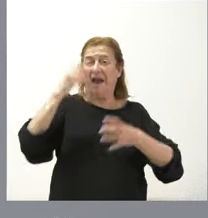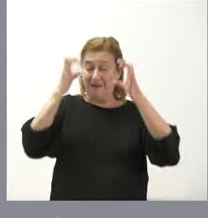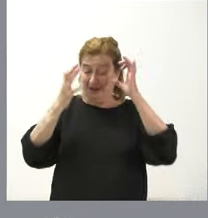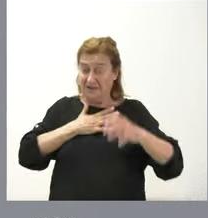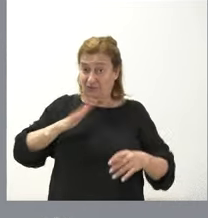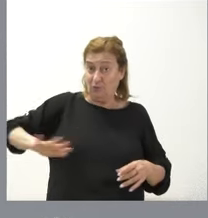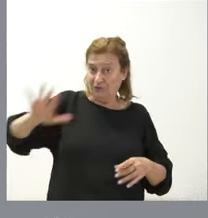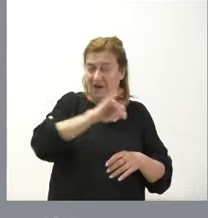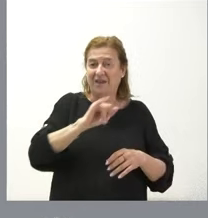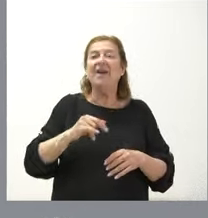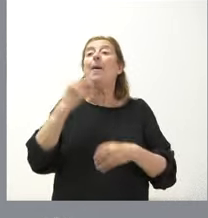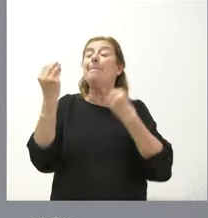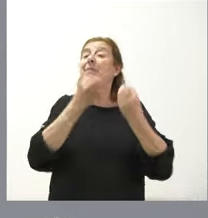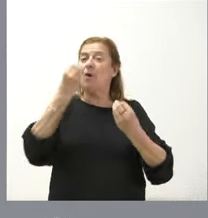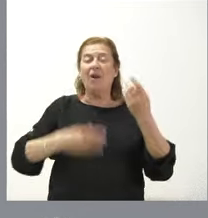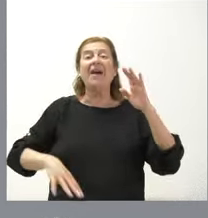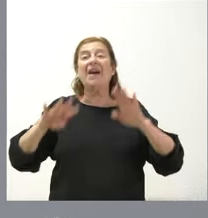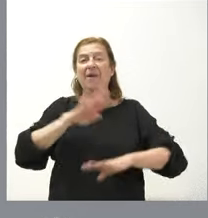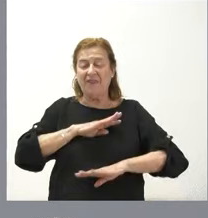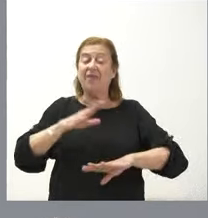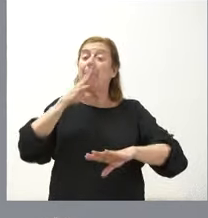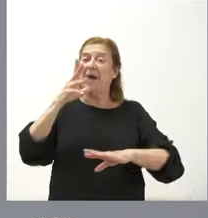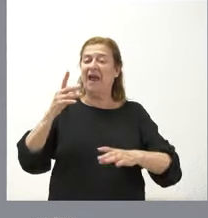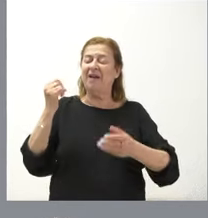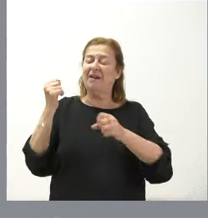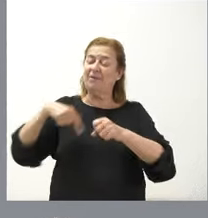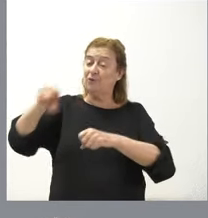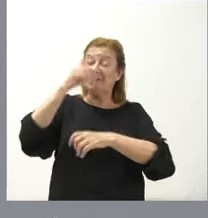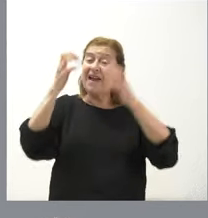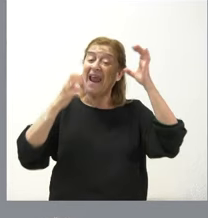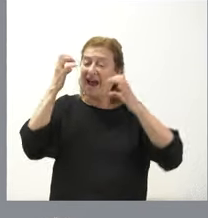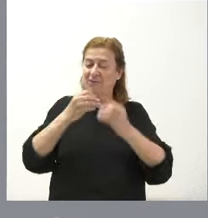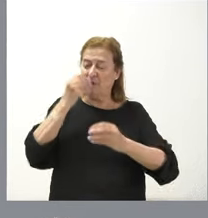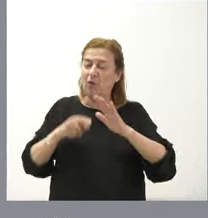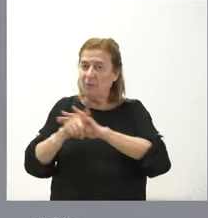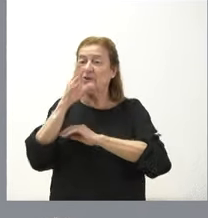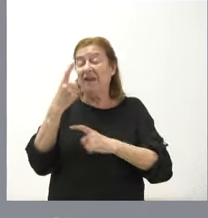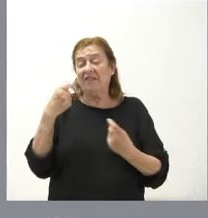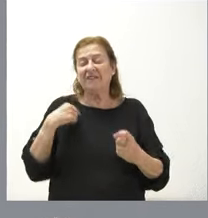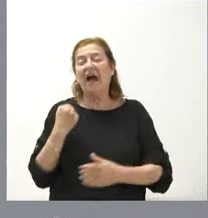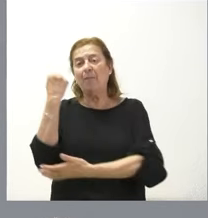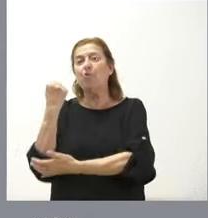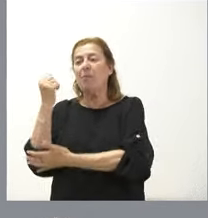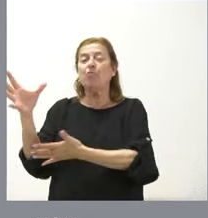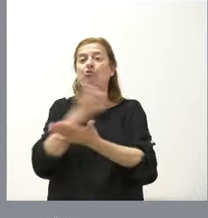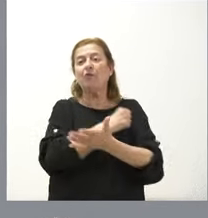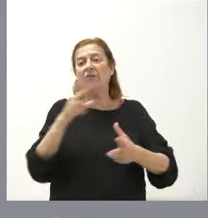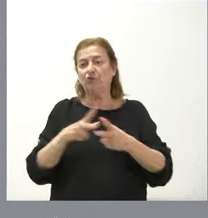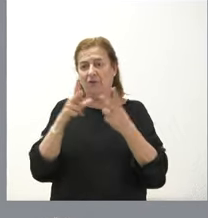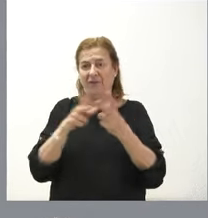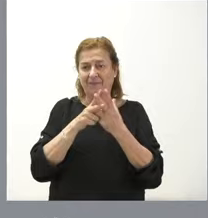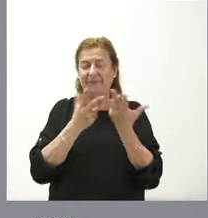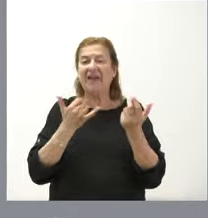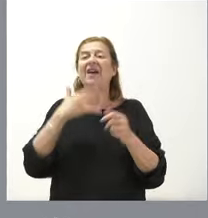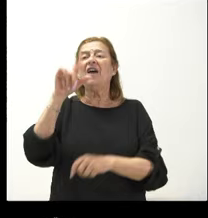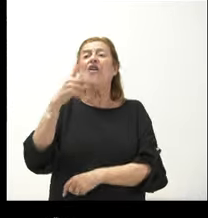y mejora las capacidades de viabilidad de estas explotaciones que sin duda necesitan ser apoyadas por parte de toda la sociedad? Sí, dos